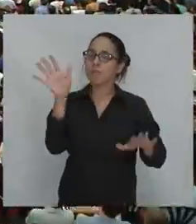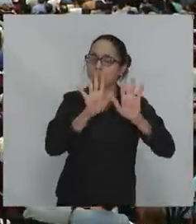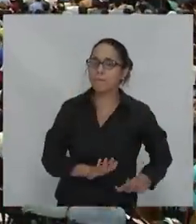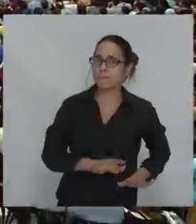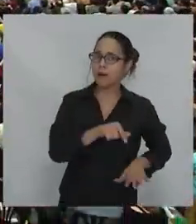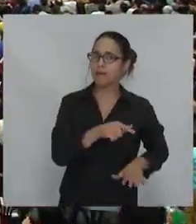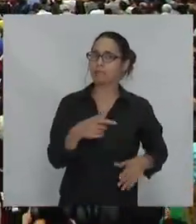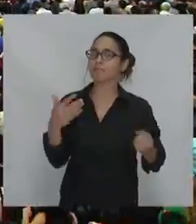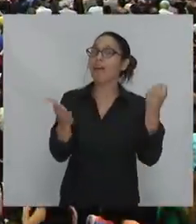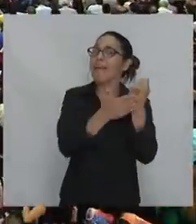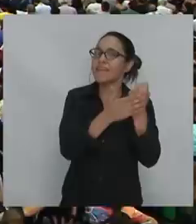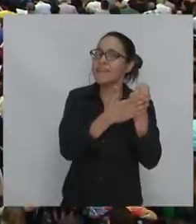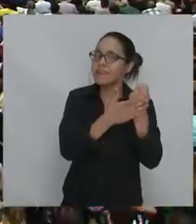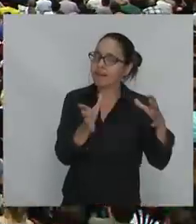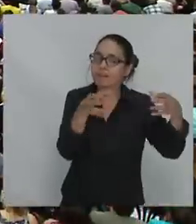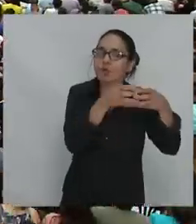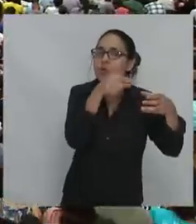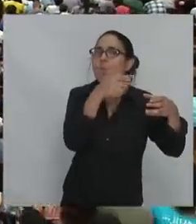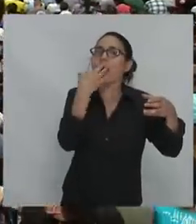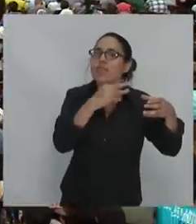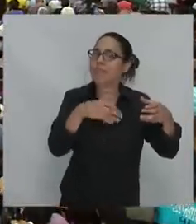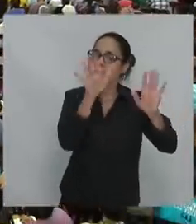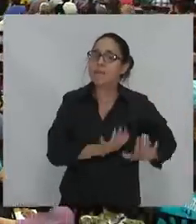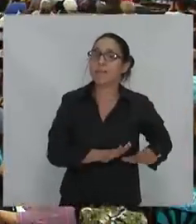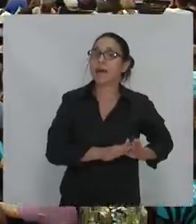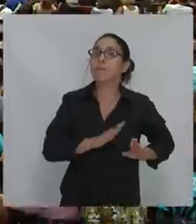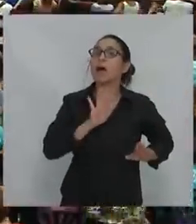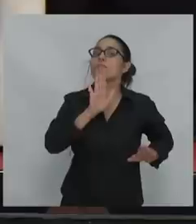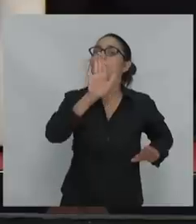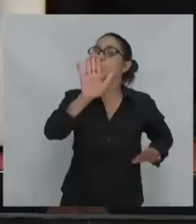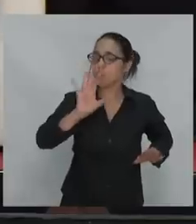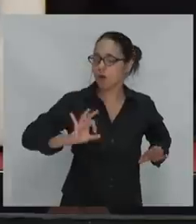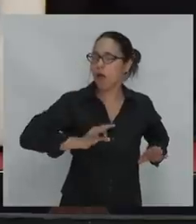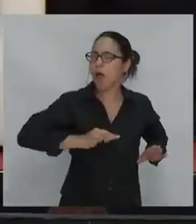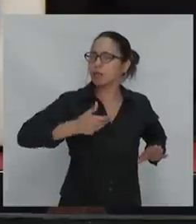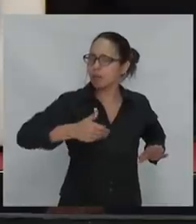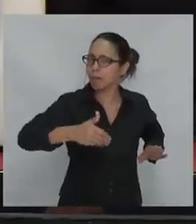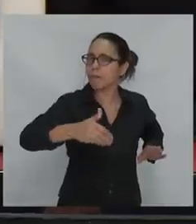izquierda tiene que volverse a preparar para tomar el poder en los siguientes años en el continente.